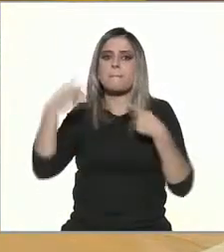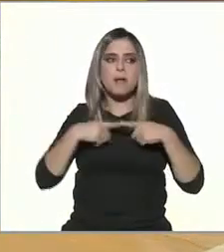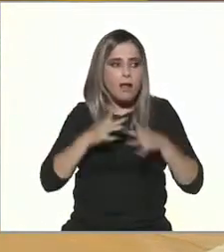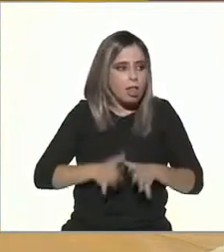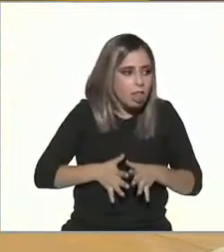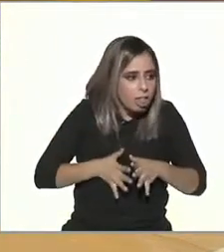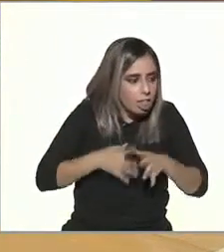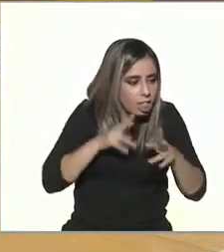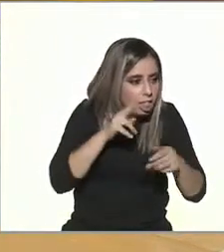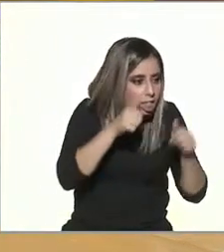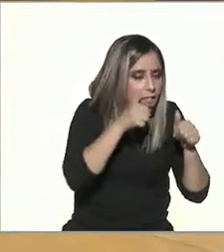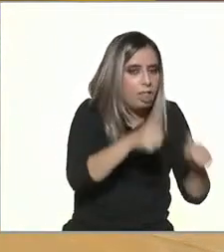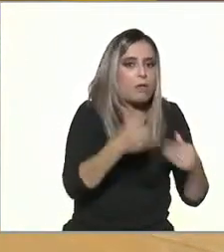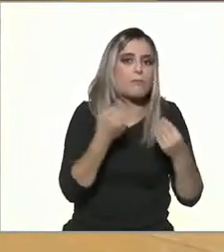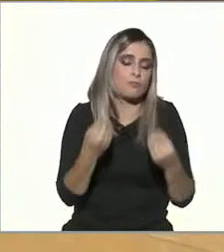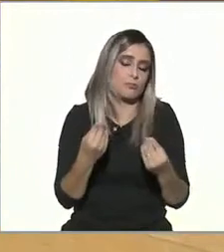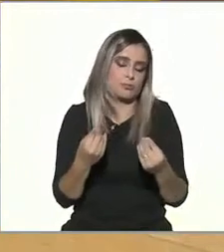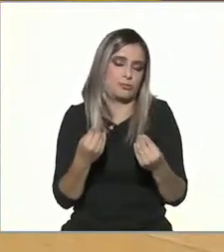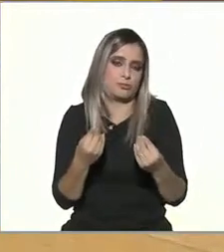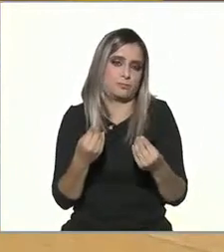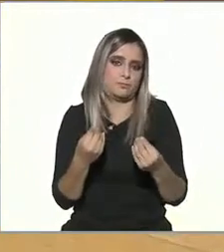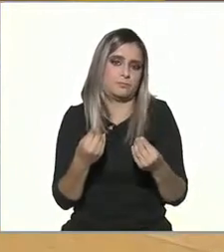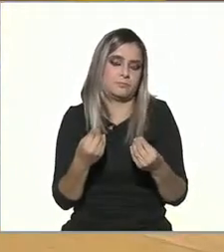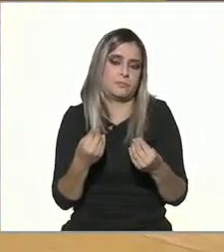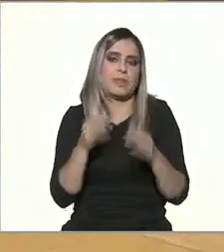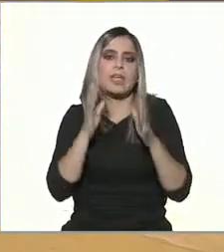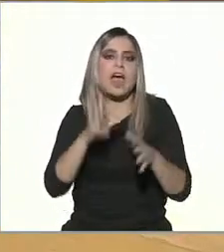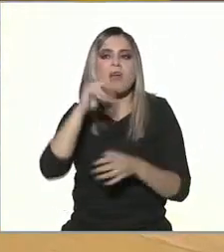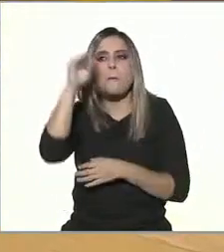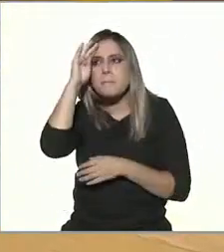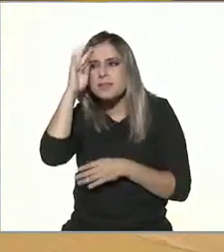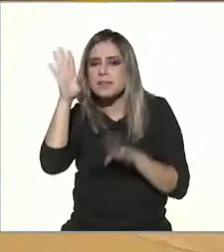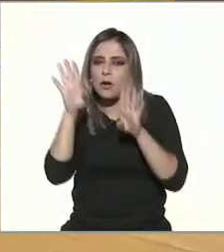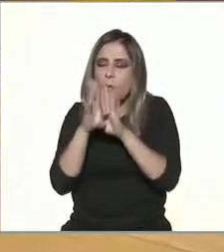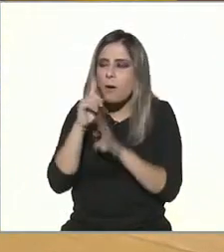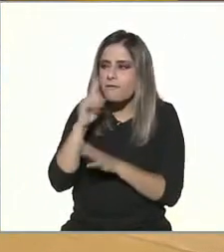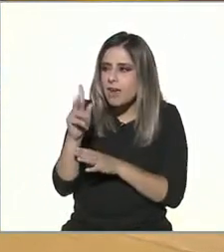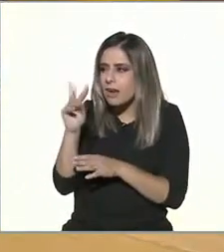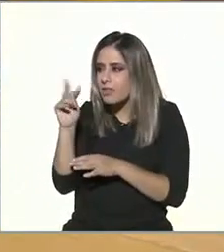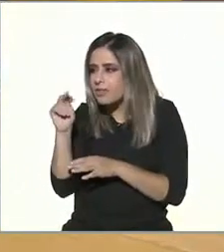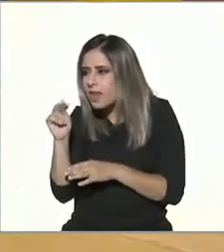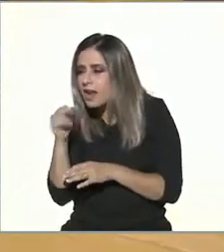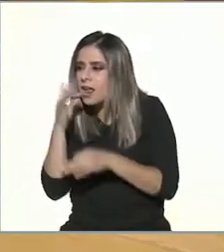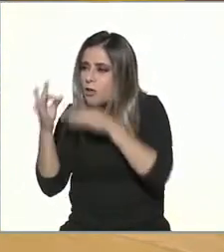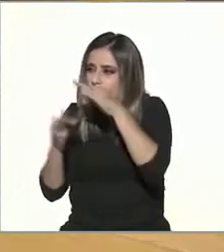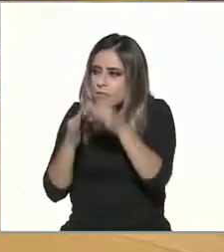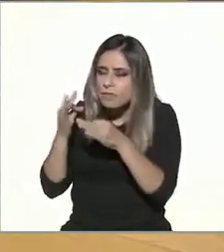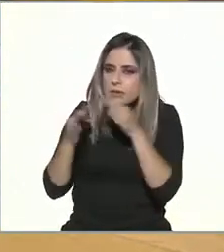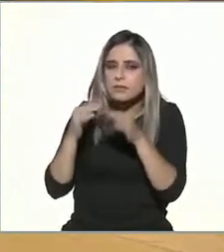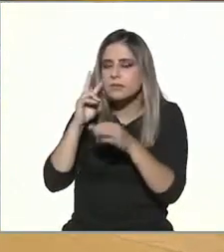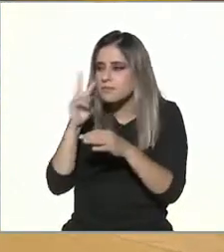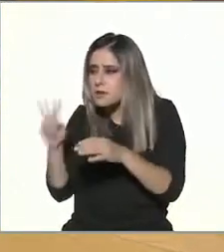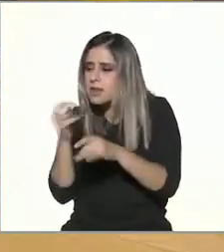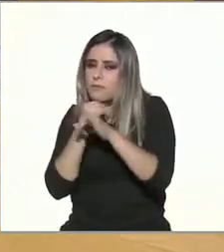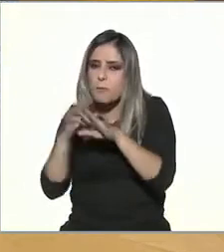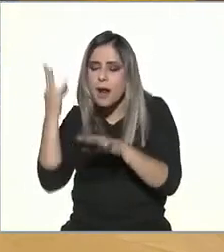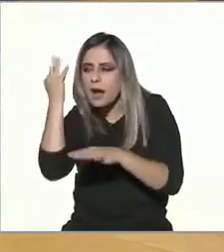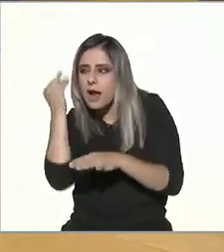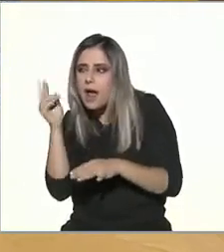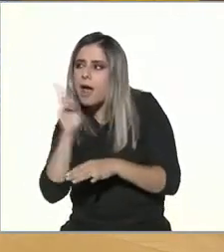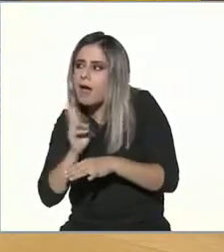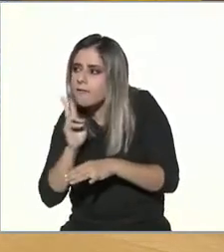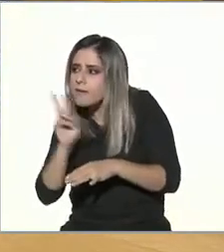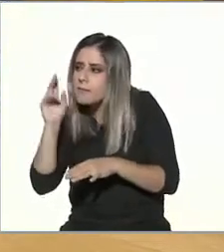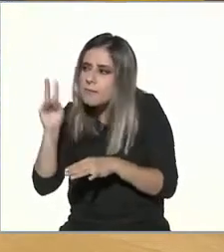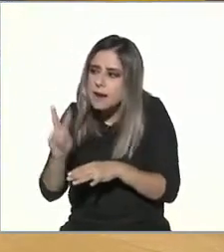usuarios. Estamos dejando, digamos, esa parte racional o cuidadosa que antes se tenía, digamos, en los medios de comunicación para informar y ahora